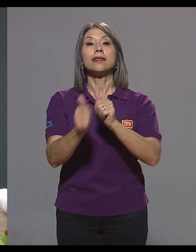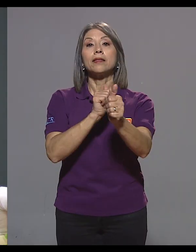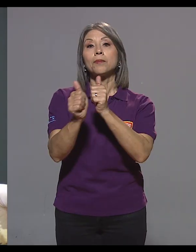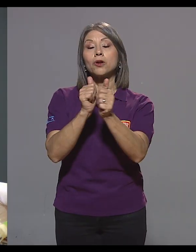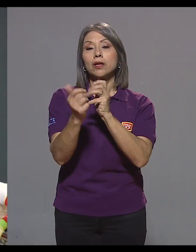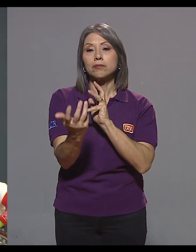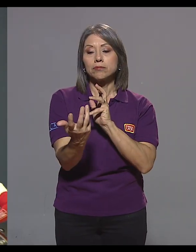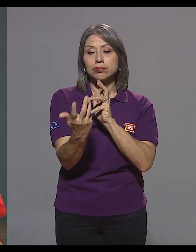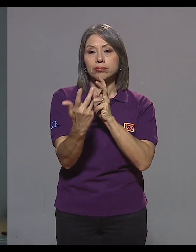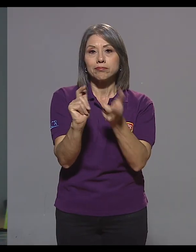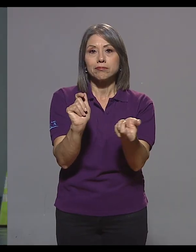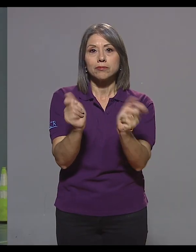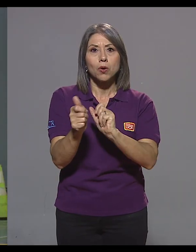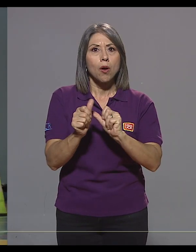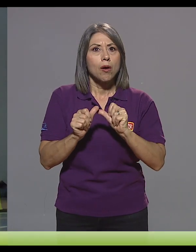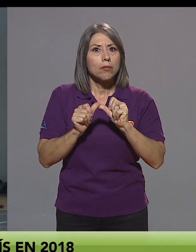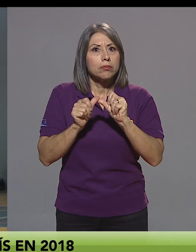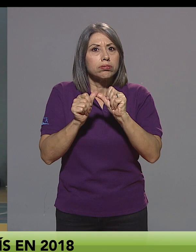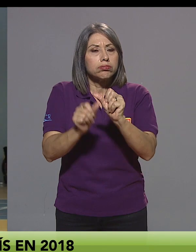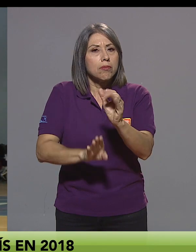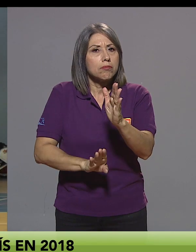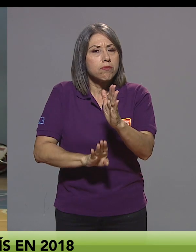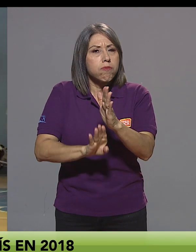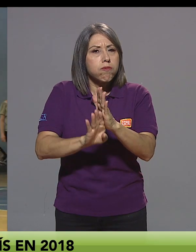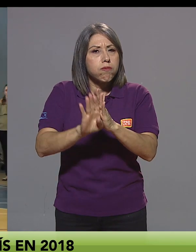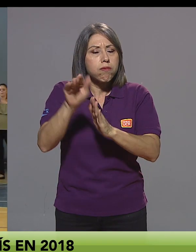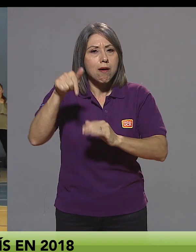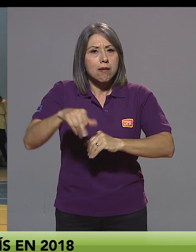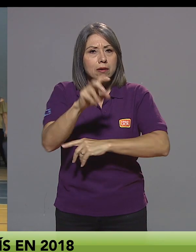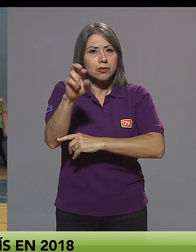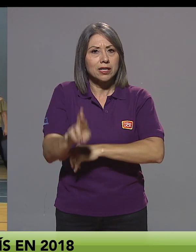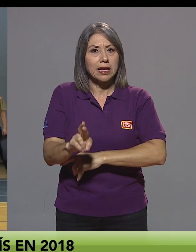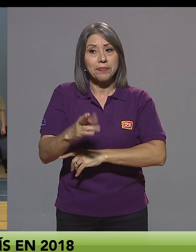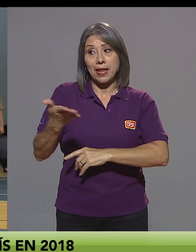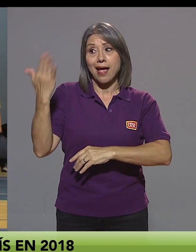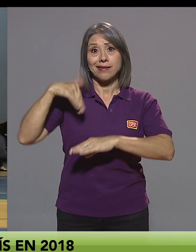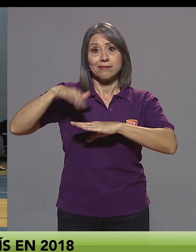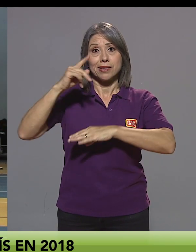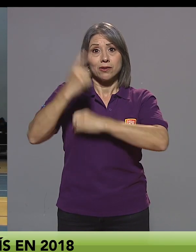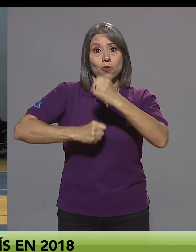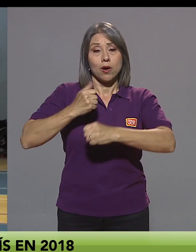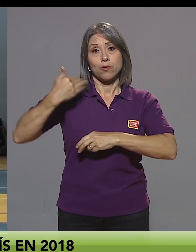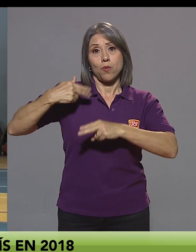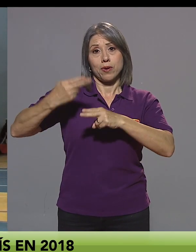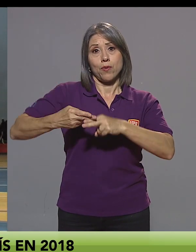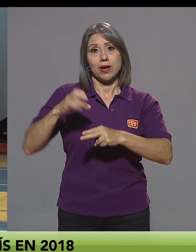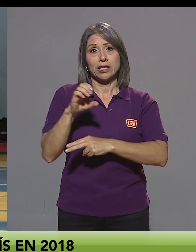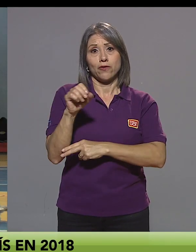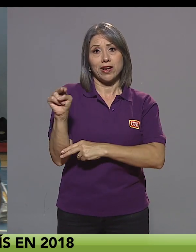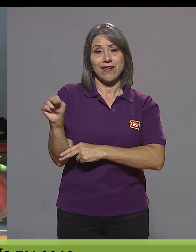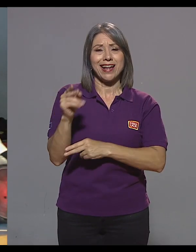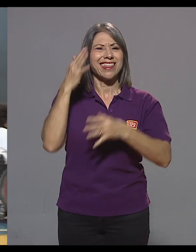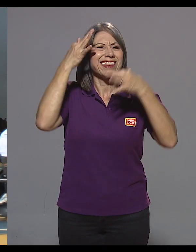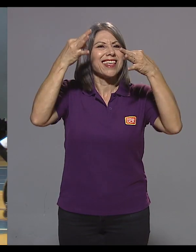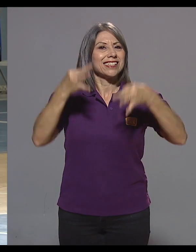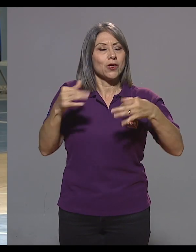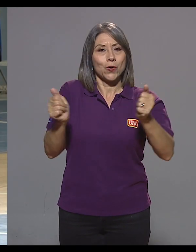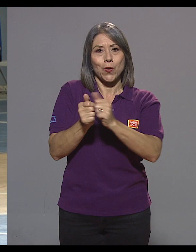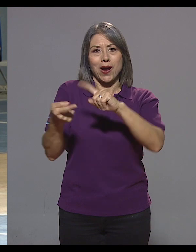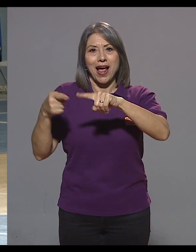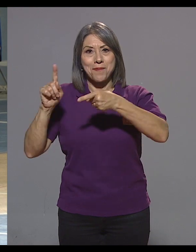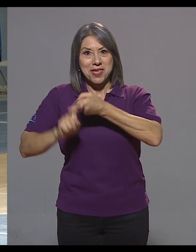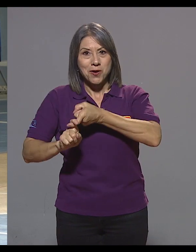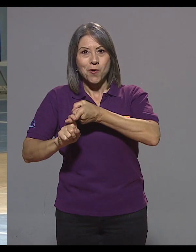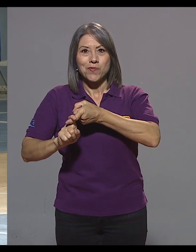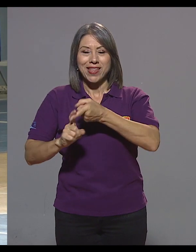El deporte adoptado sigue avanzando a grandes pasos en el país. Hace poco más de un año, el joven Christopher Navarro decidió crear,